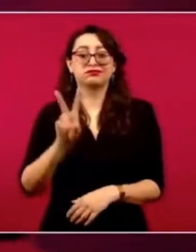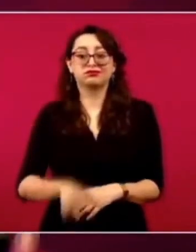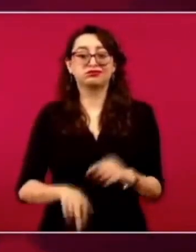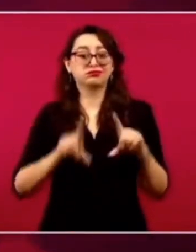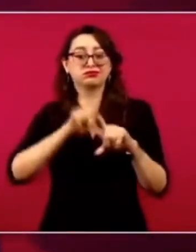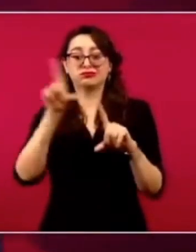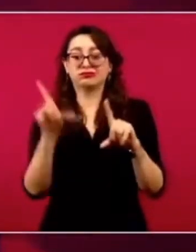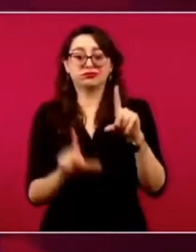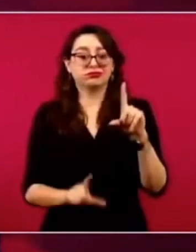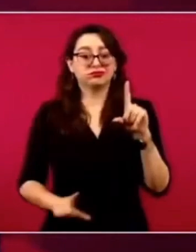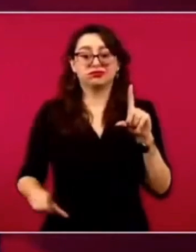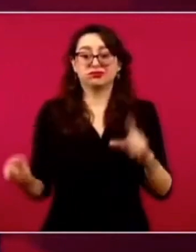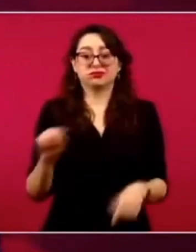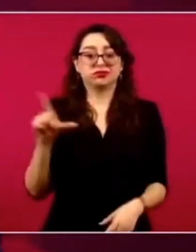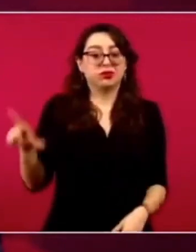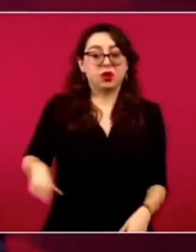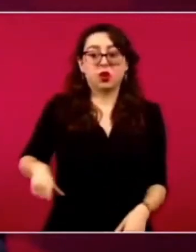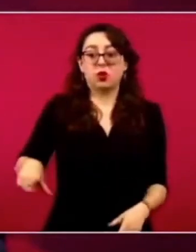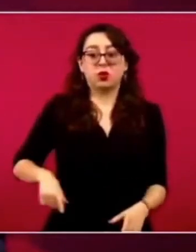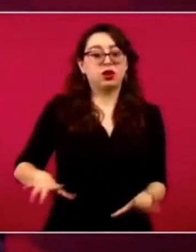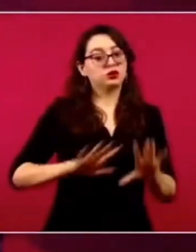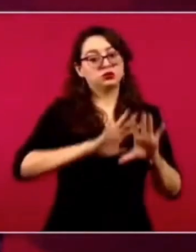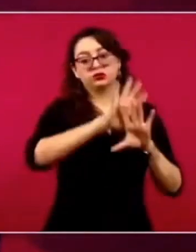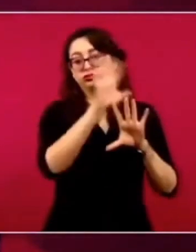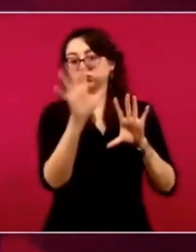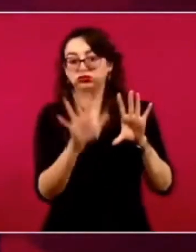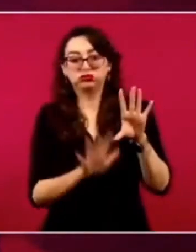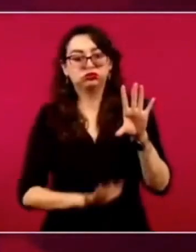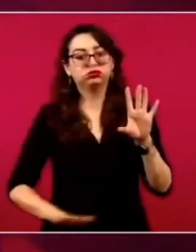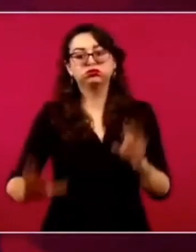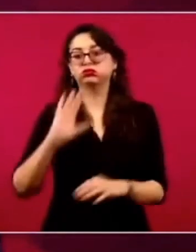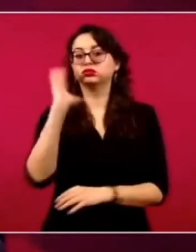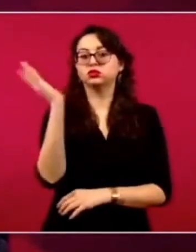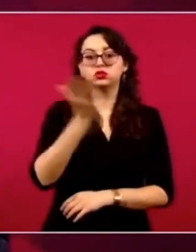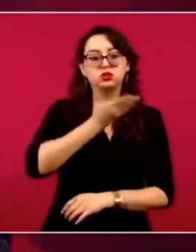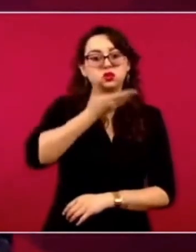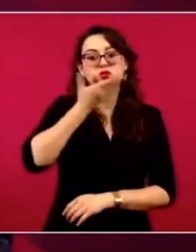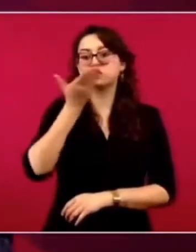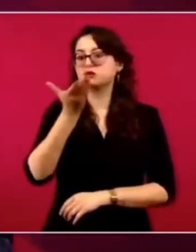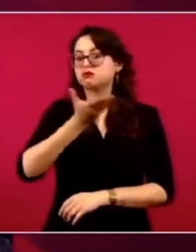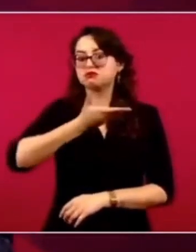desde Calderón,